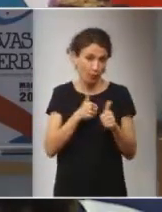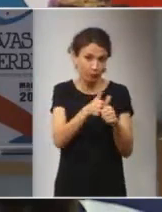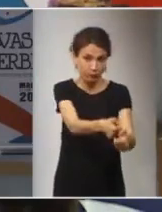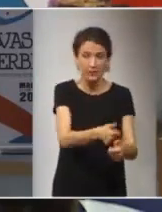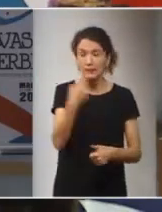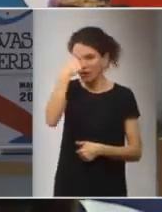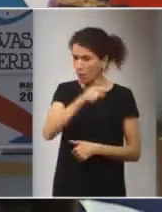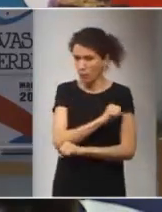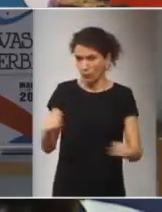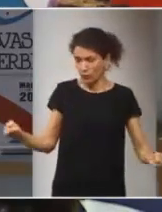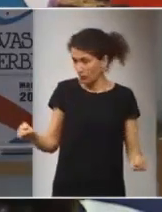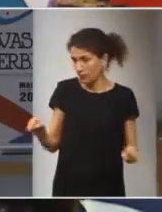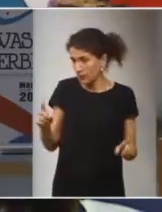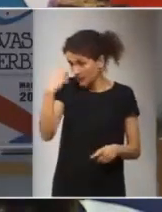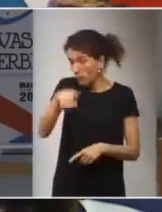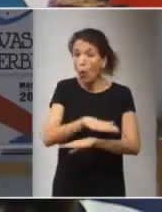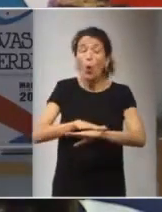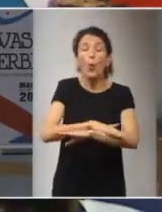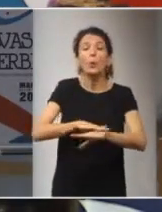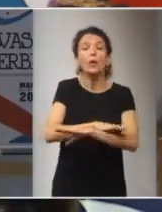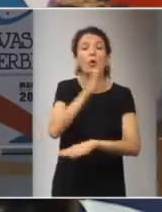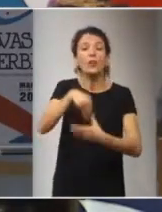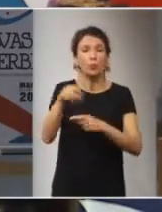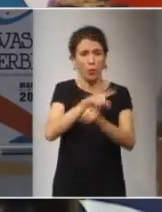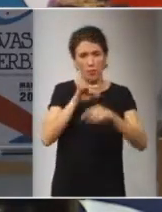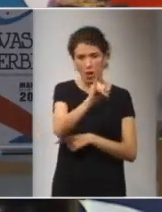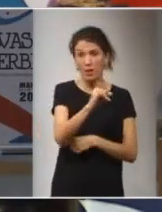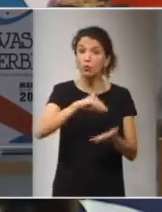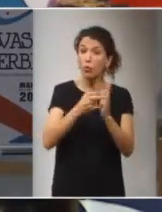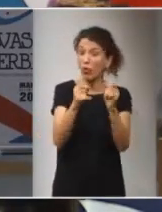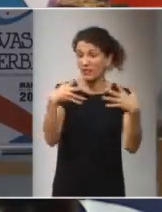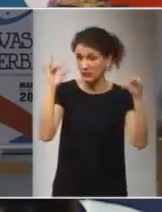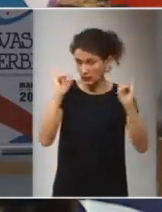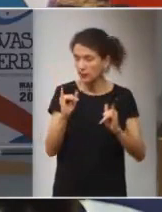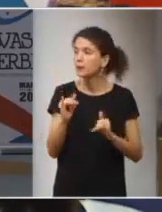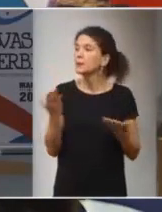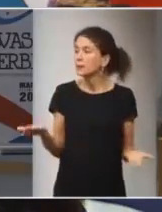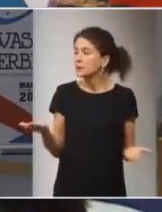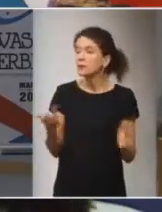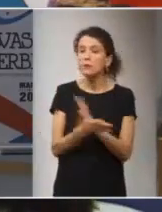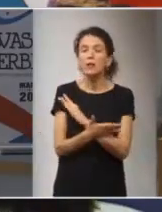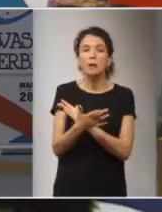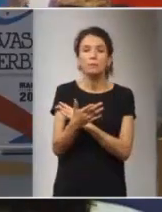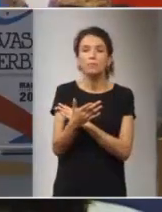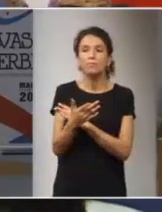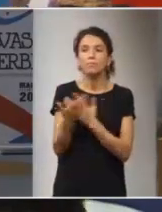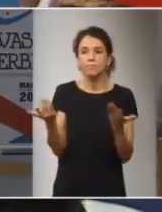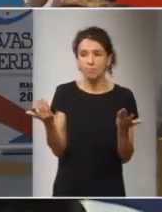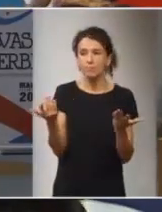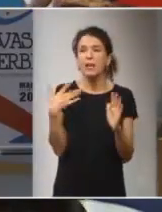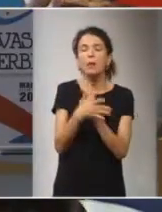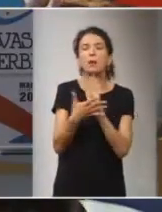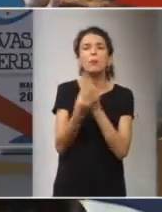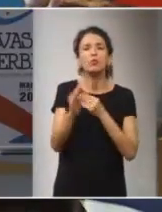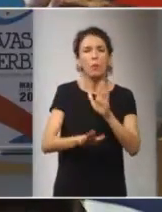sabemos que no sabemos que los gobiernos son parte del problema no de la solución entonces más allá de que se describen